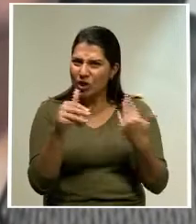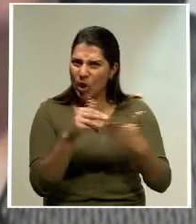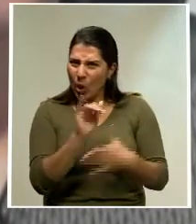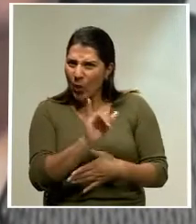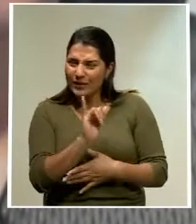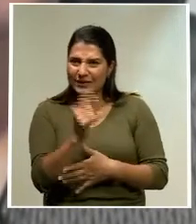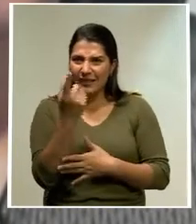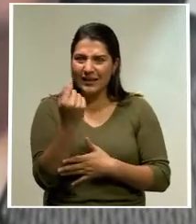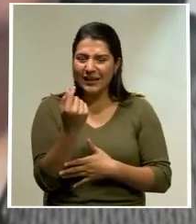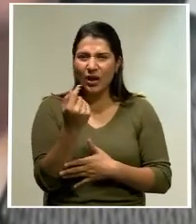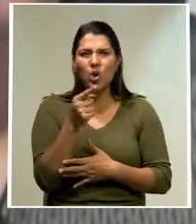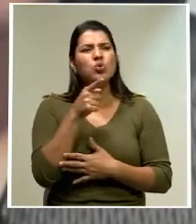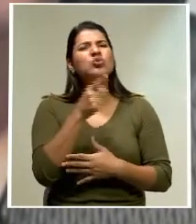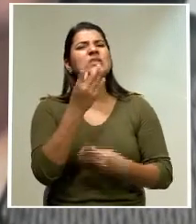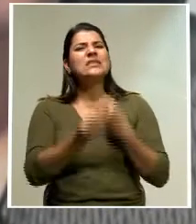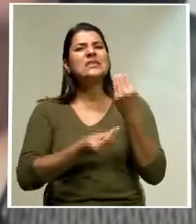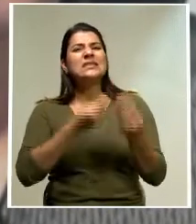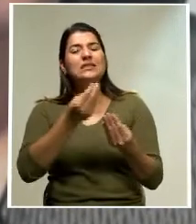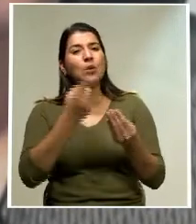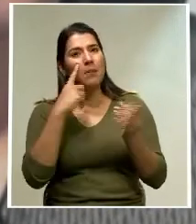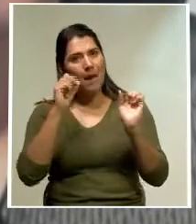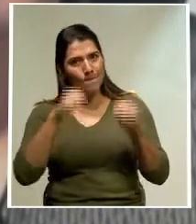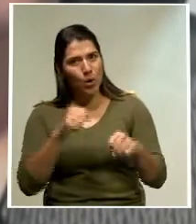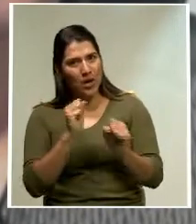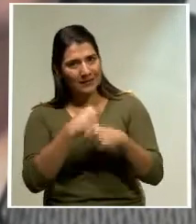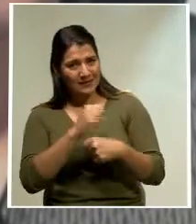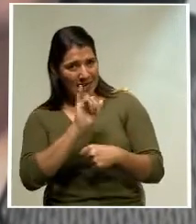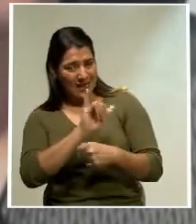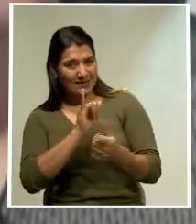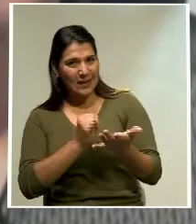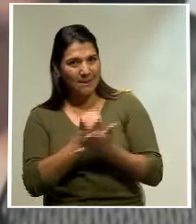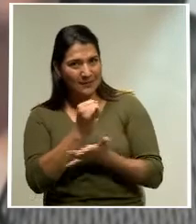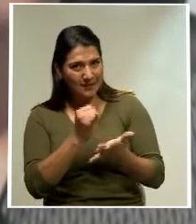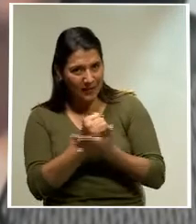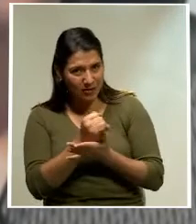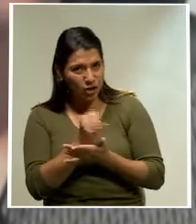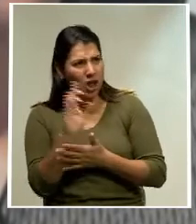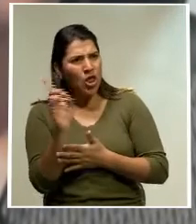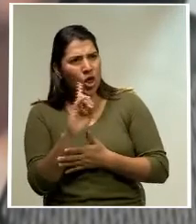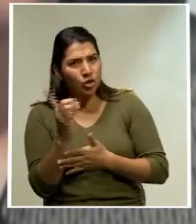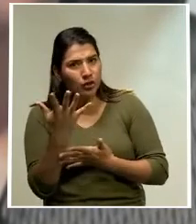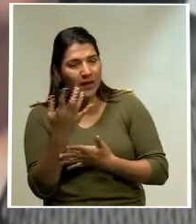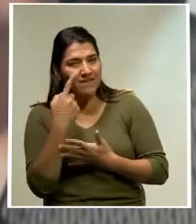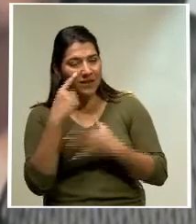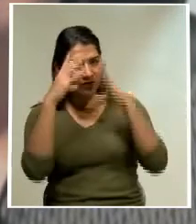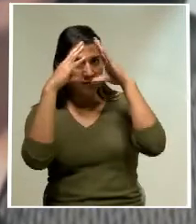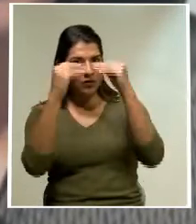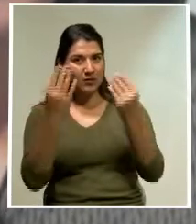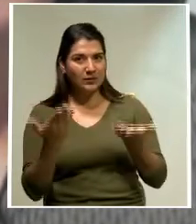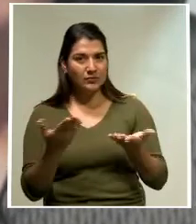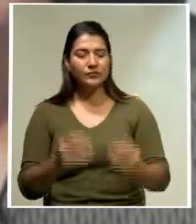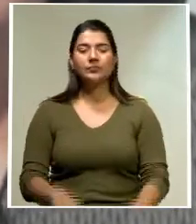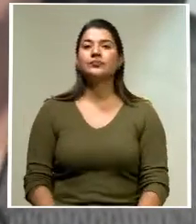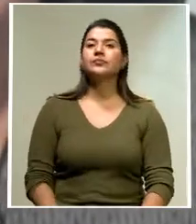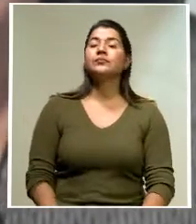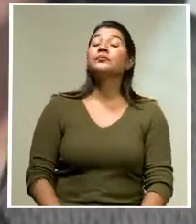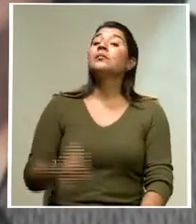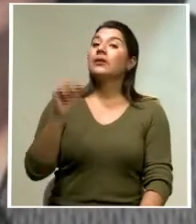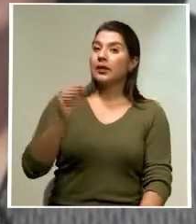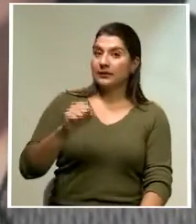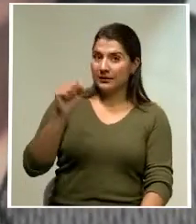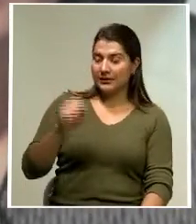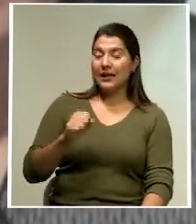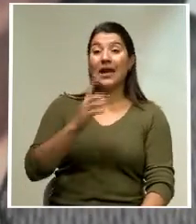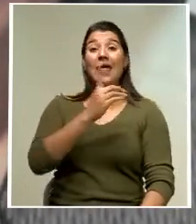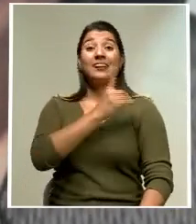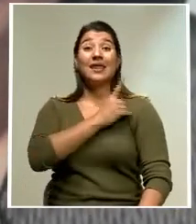¿Cómo hicieron ustedes para elaborar ese estudio? ¿De dónde se obtienen los datos? Sí, básicamente la